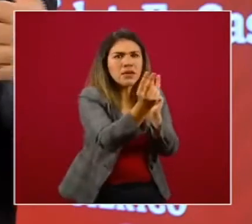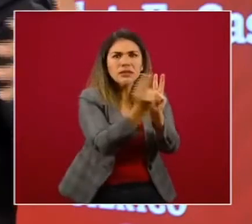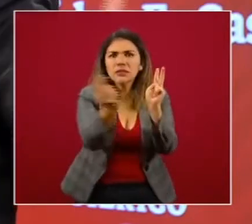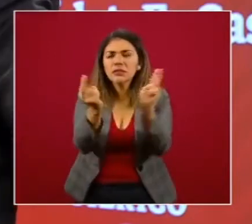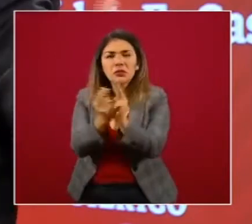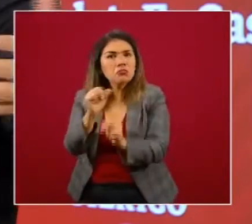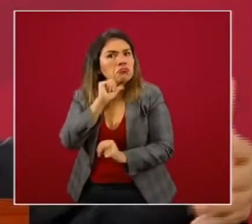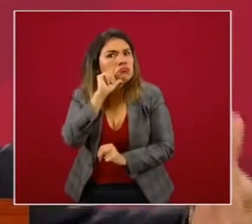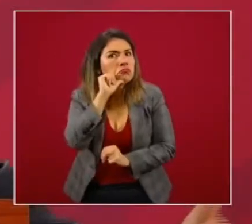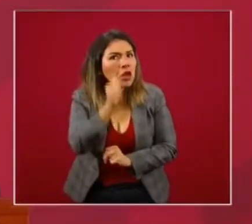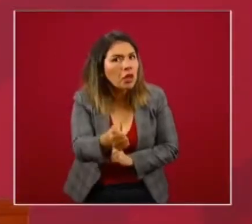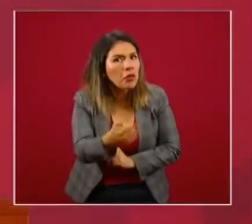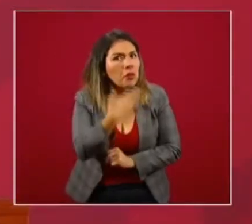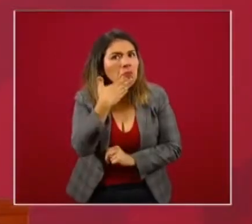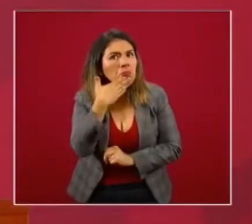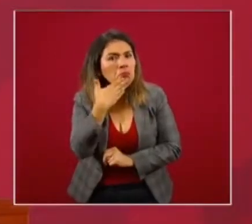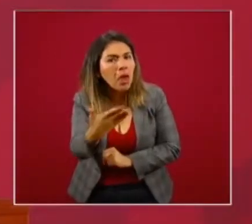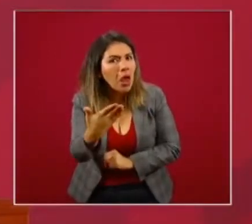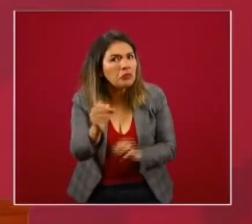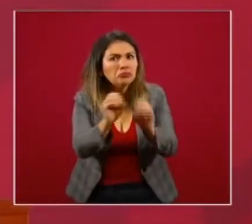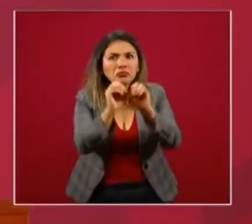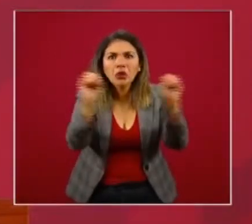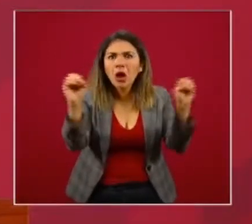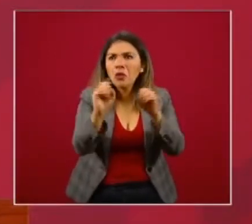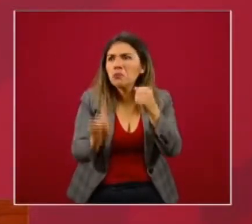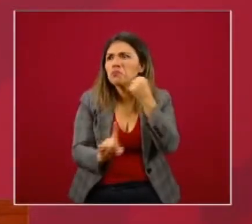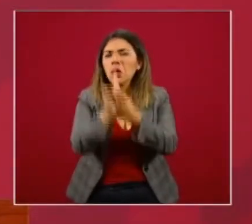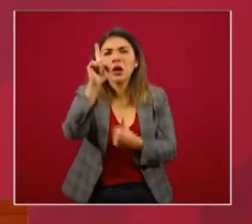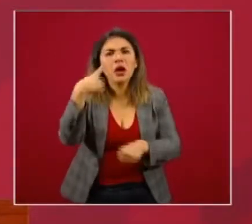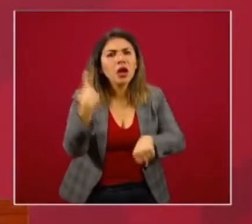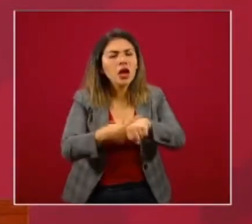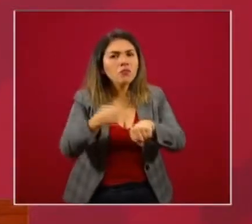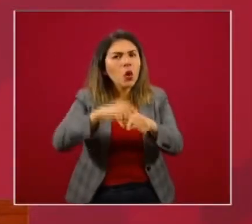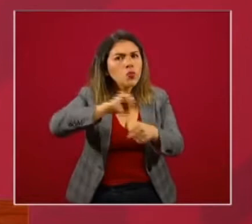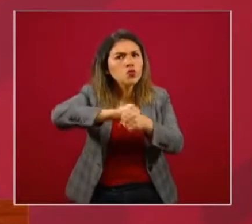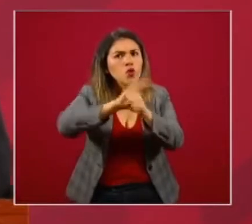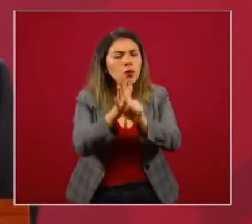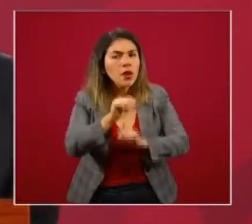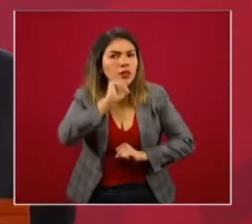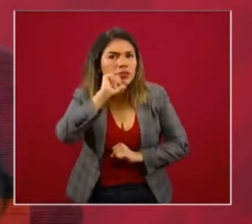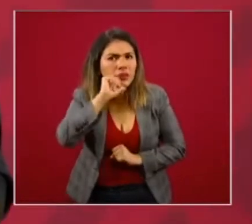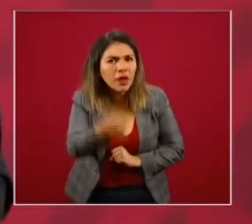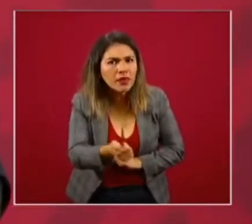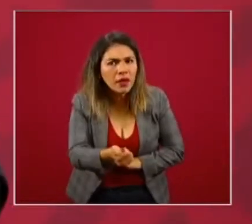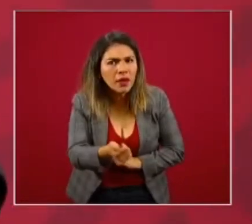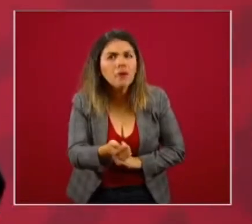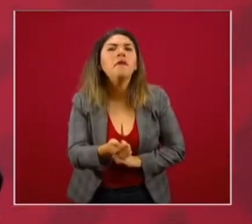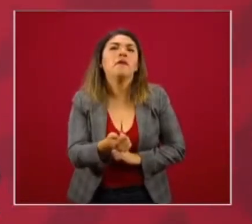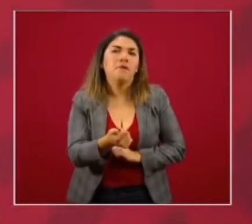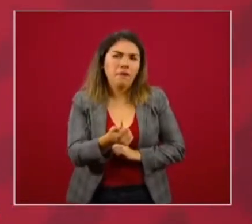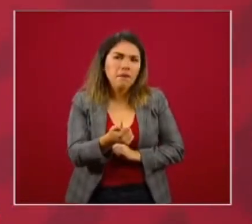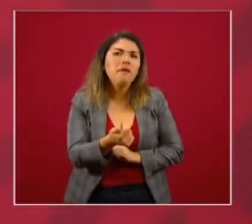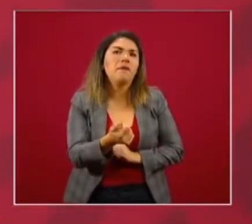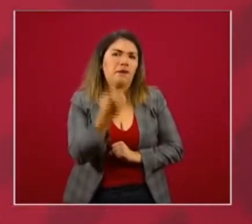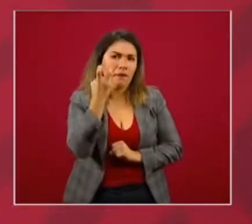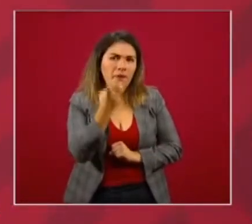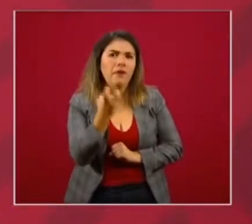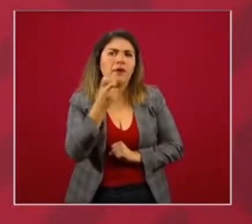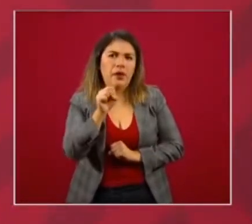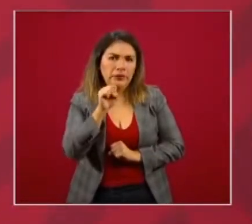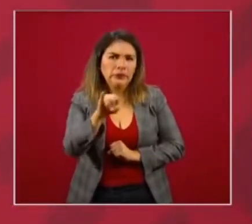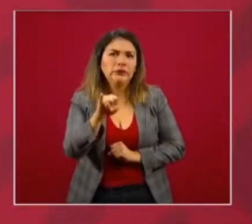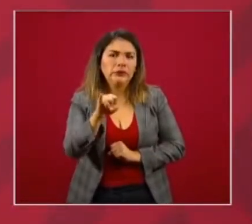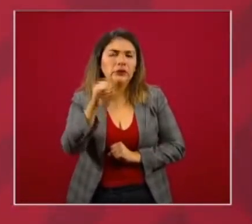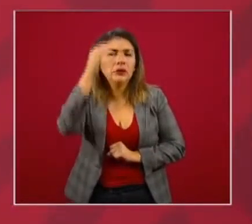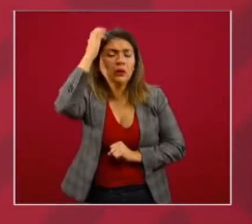tienen casos de personas afectadas por el coronavirus,